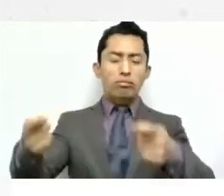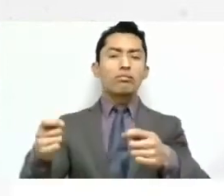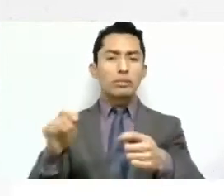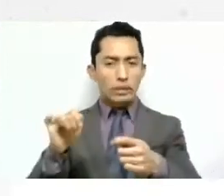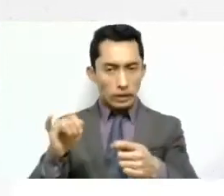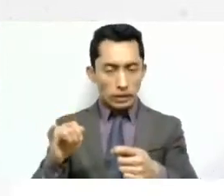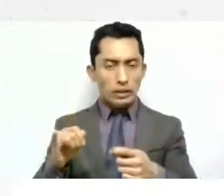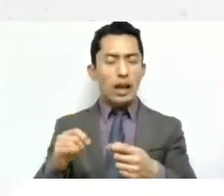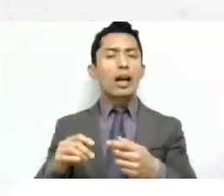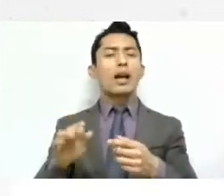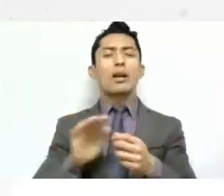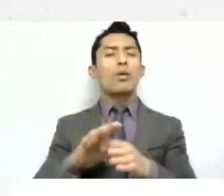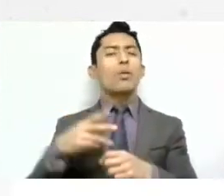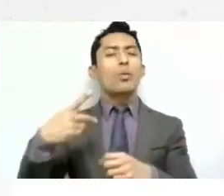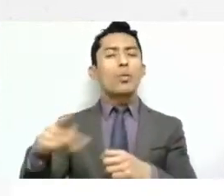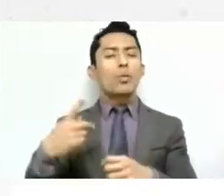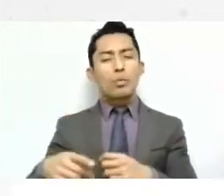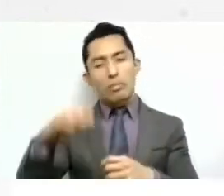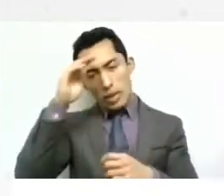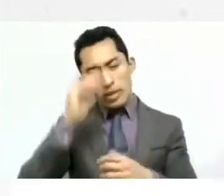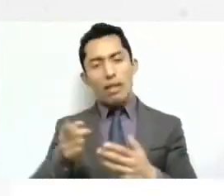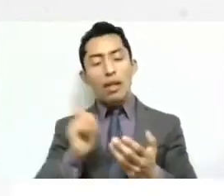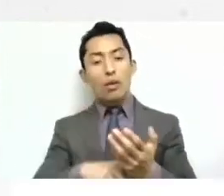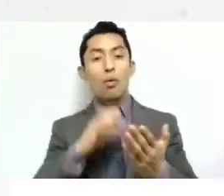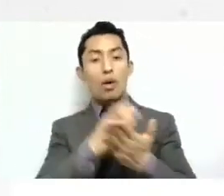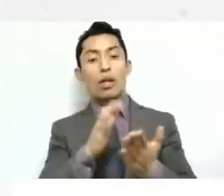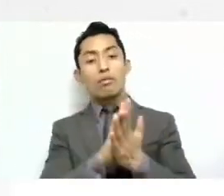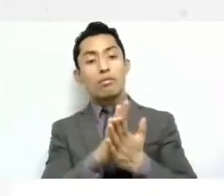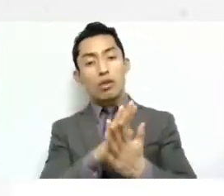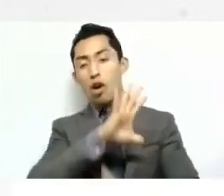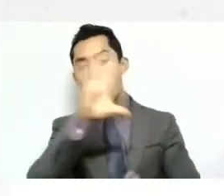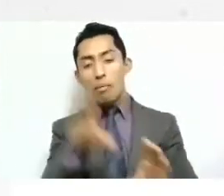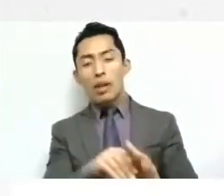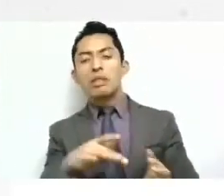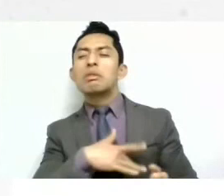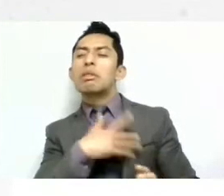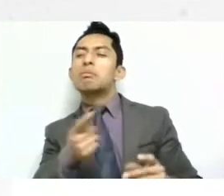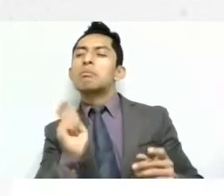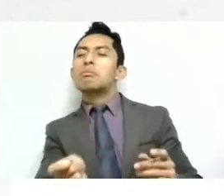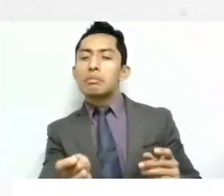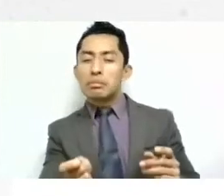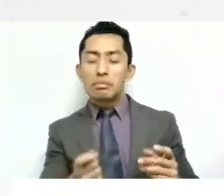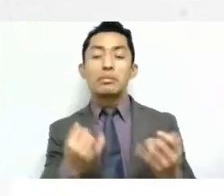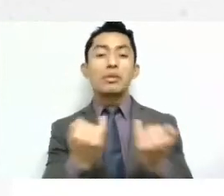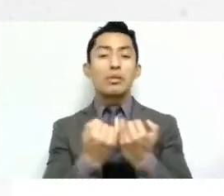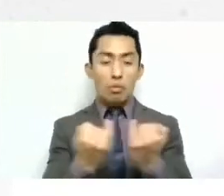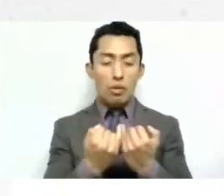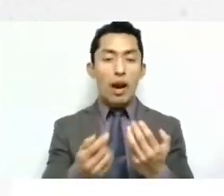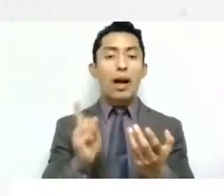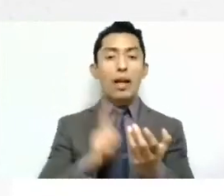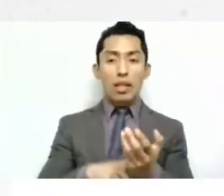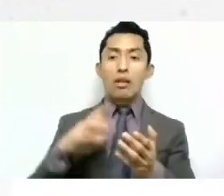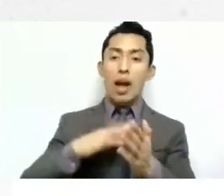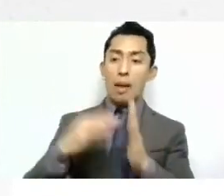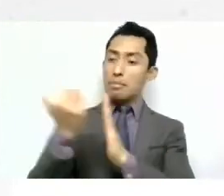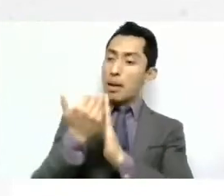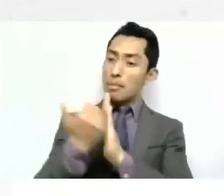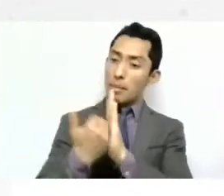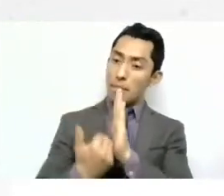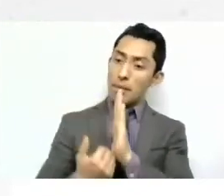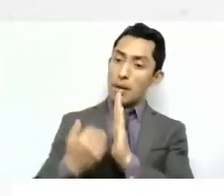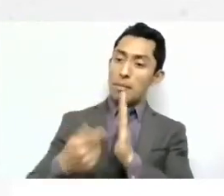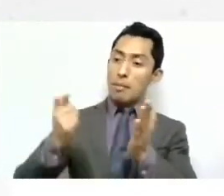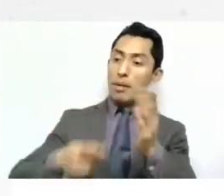sustantivos, cuál es su lectura, tanto del cuaderno como de las reglas que ha generado la Corte al respecto.